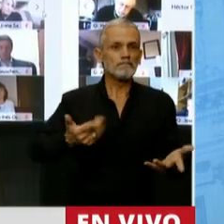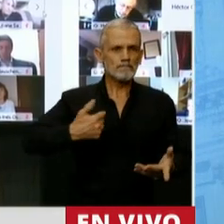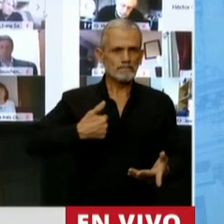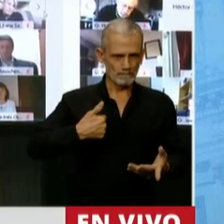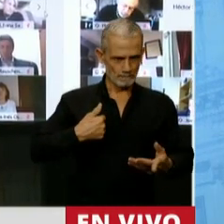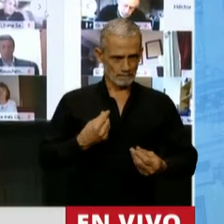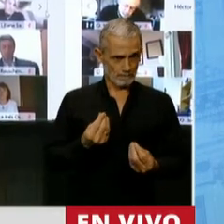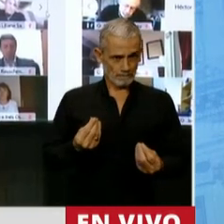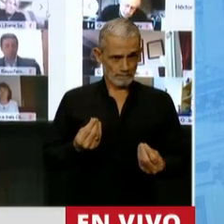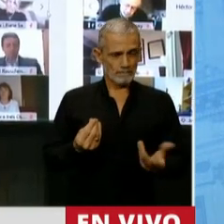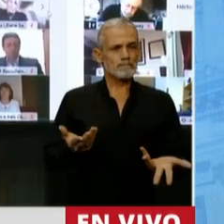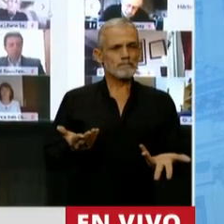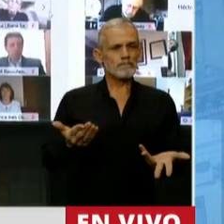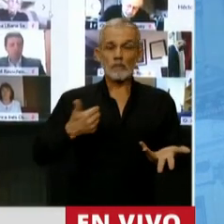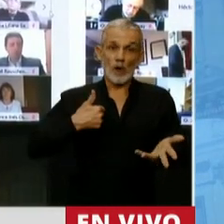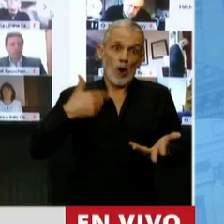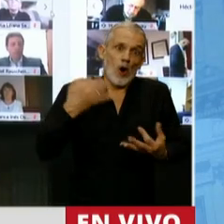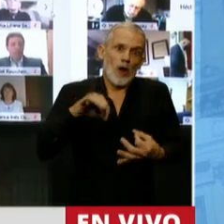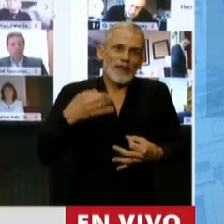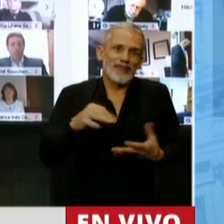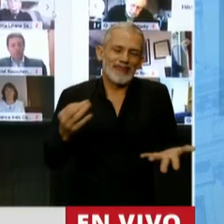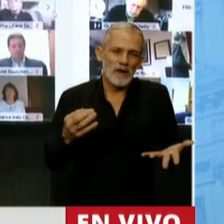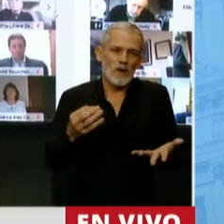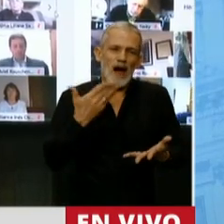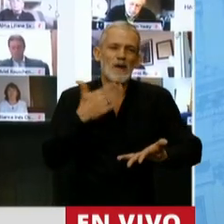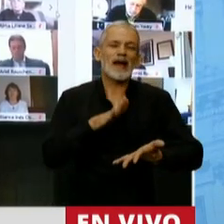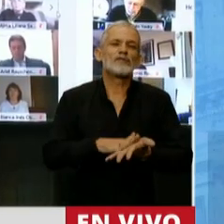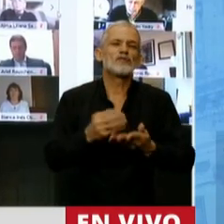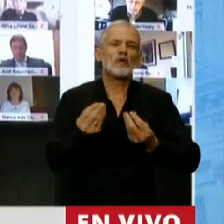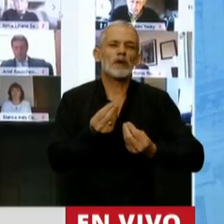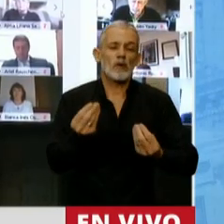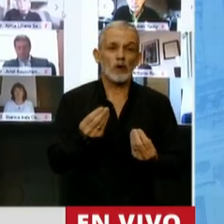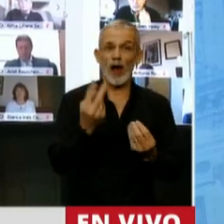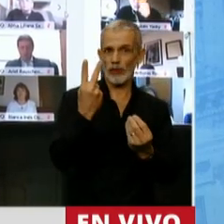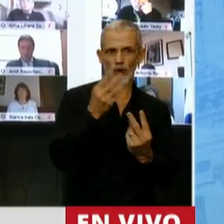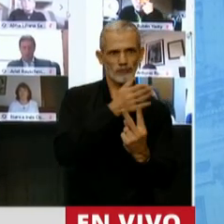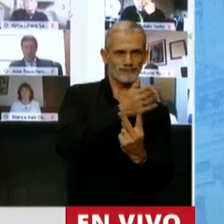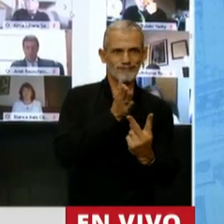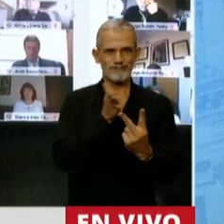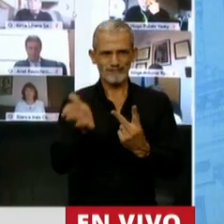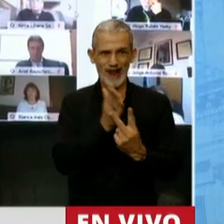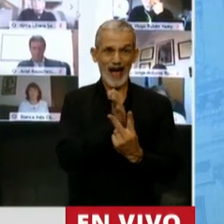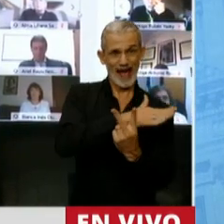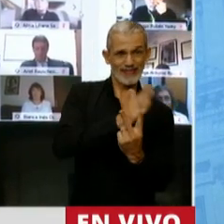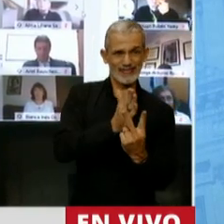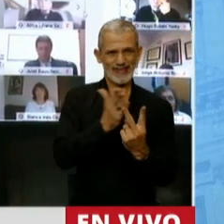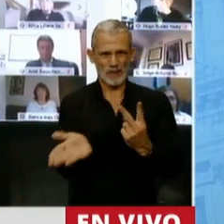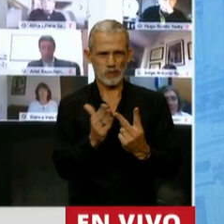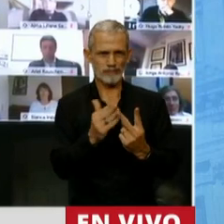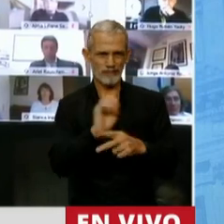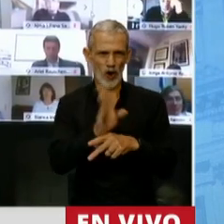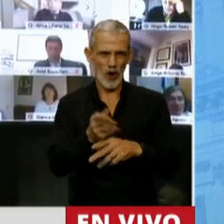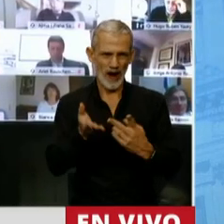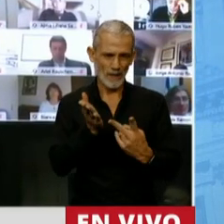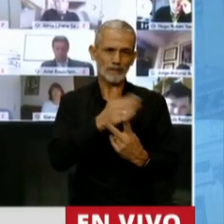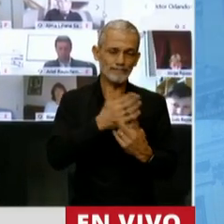a, por lo tanto, inevitablemente tener que referirme a las dos cuestiones, porque no puedo dejar de